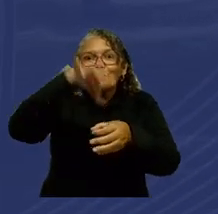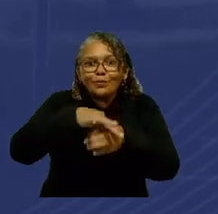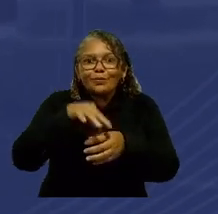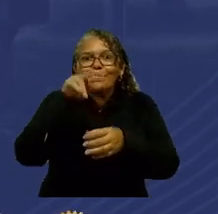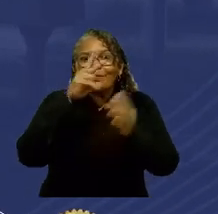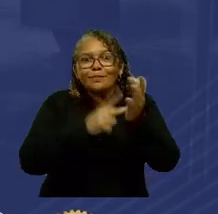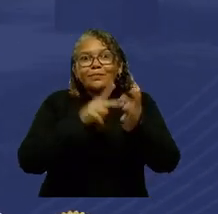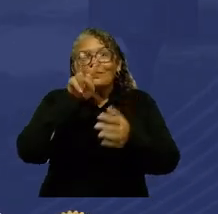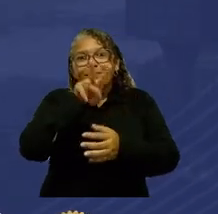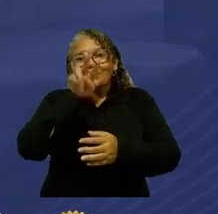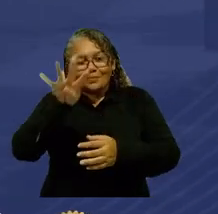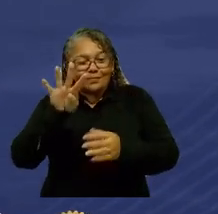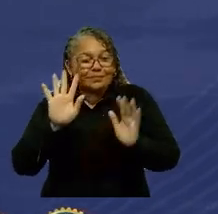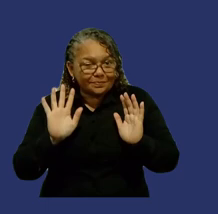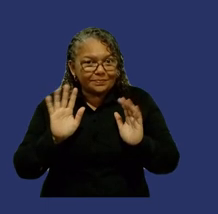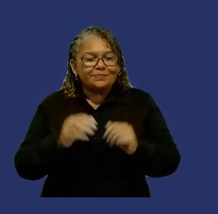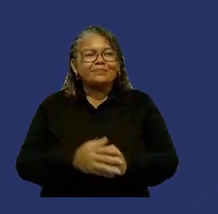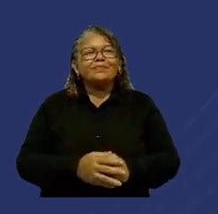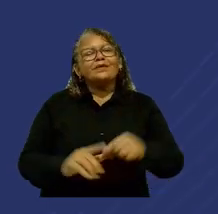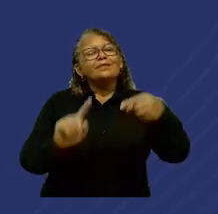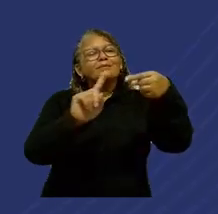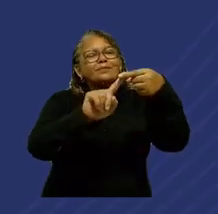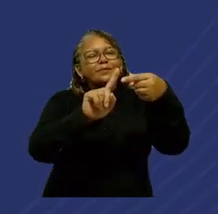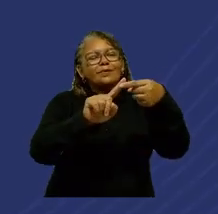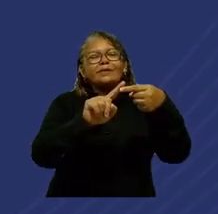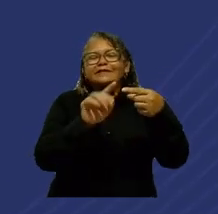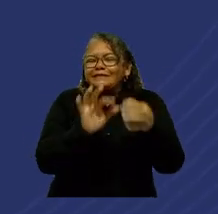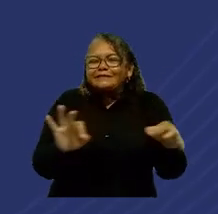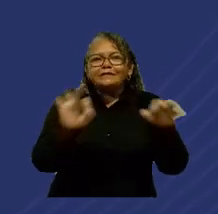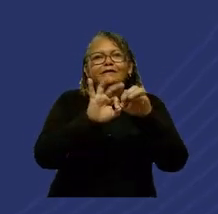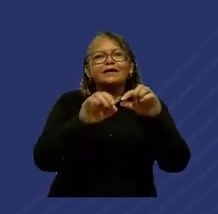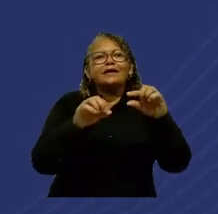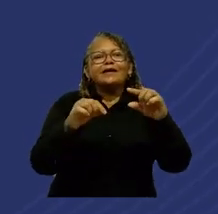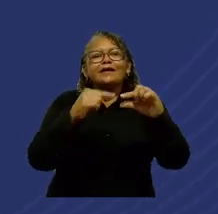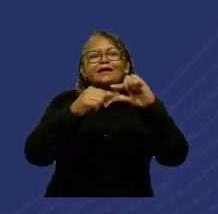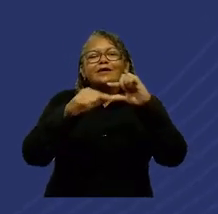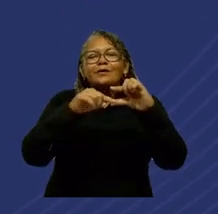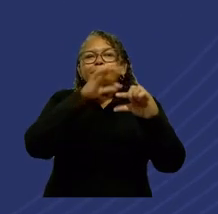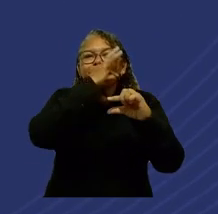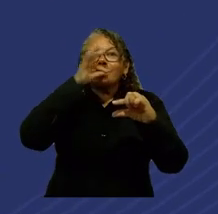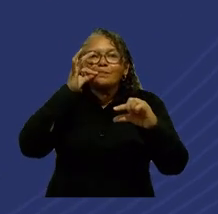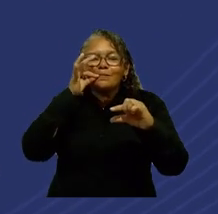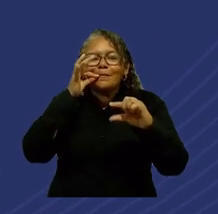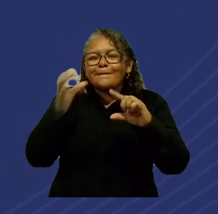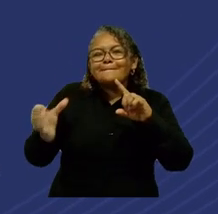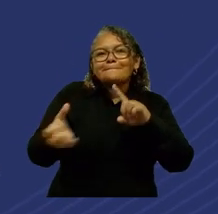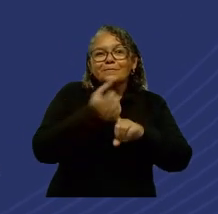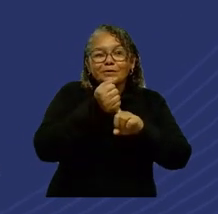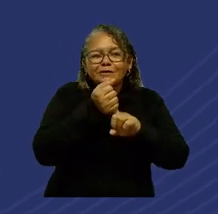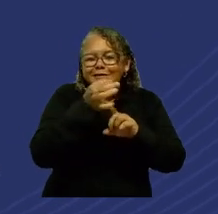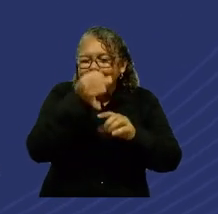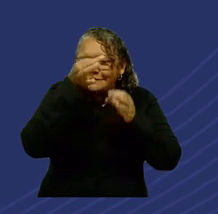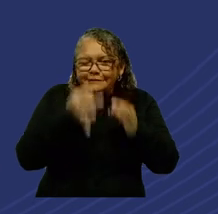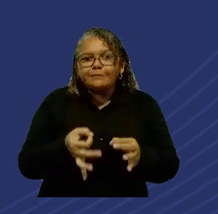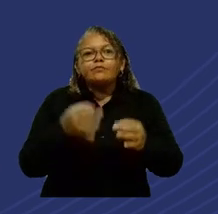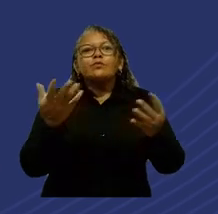consulta 2024. 1. Establece una contraseña confiable. Usa mayúsculas, minúsculas, números